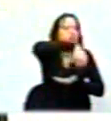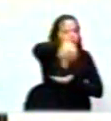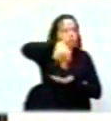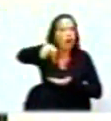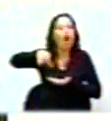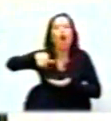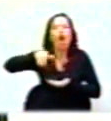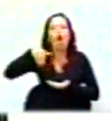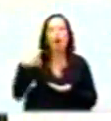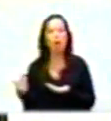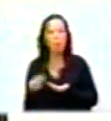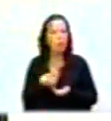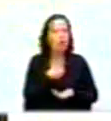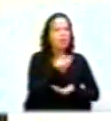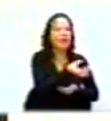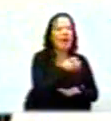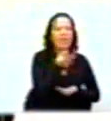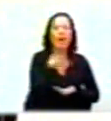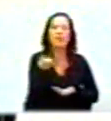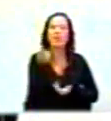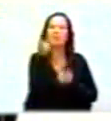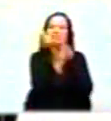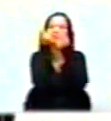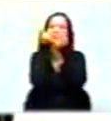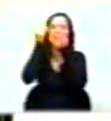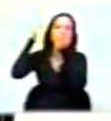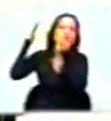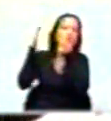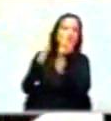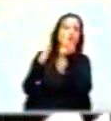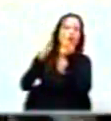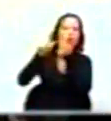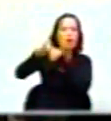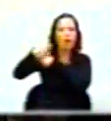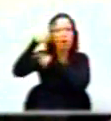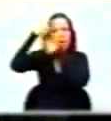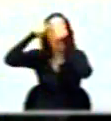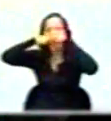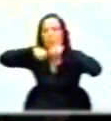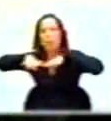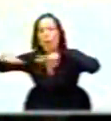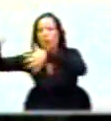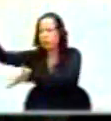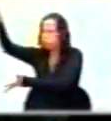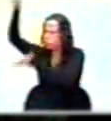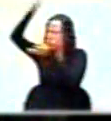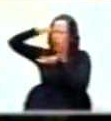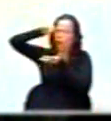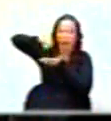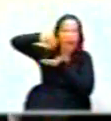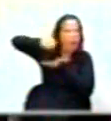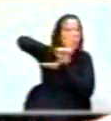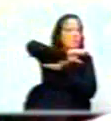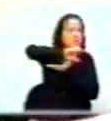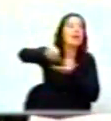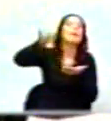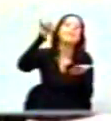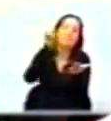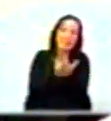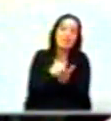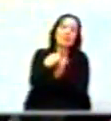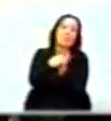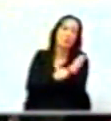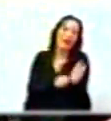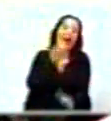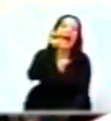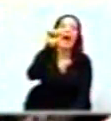están dando los recursos del erario público a través hoy de este programa del ICE, como